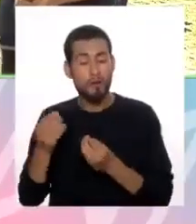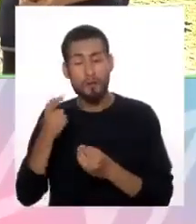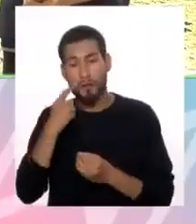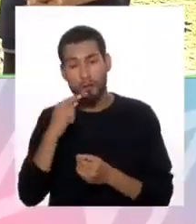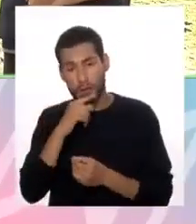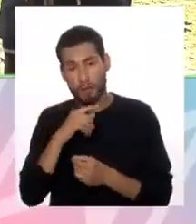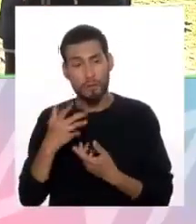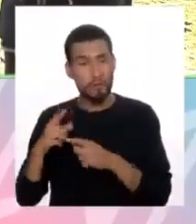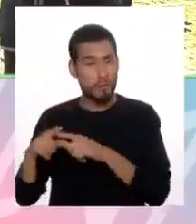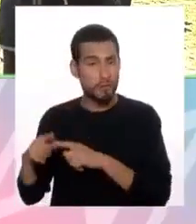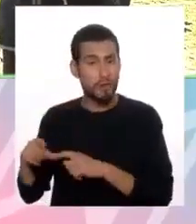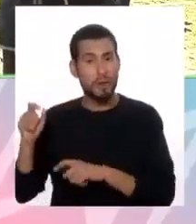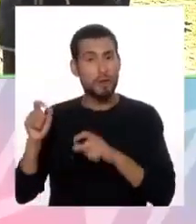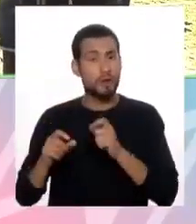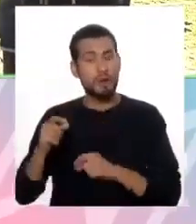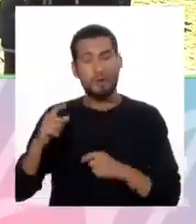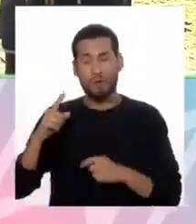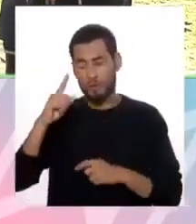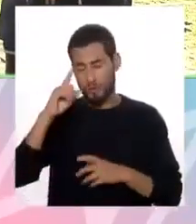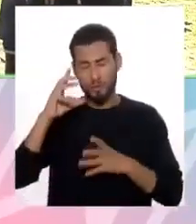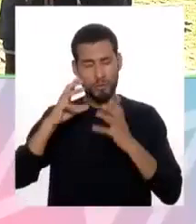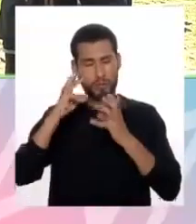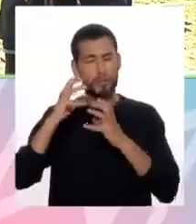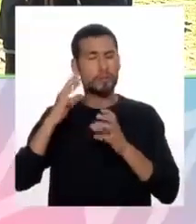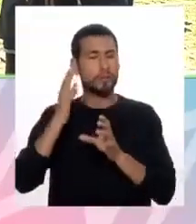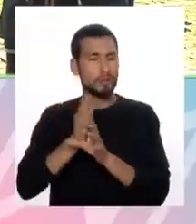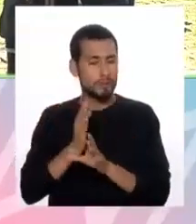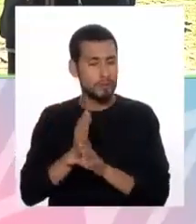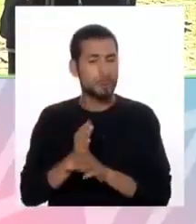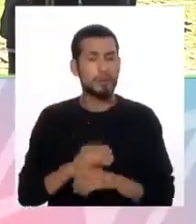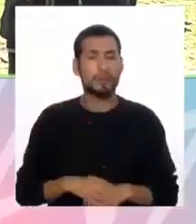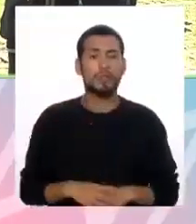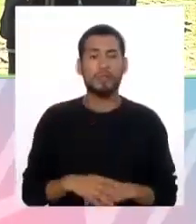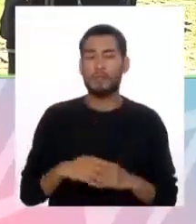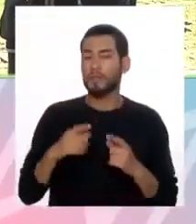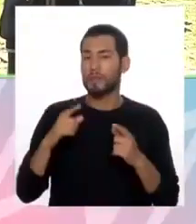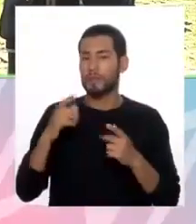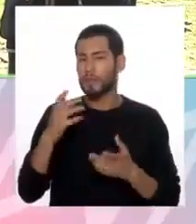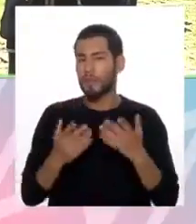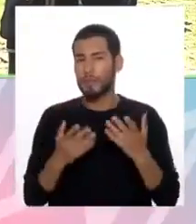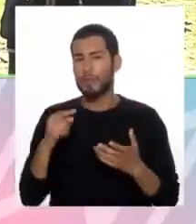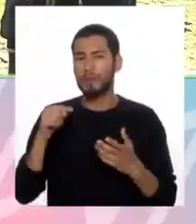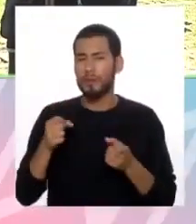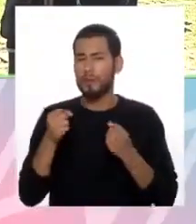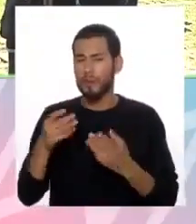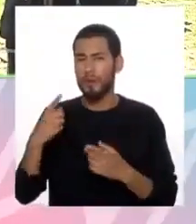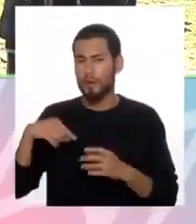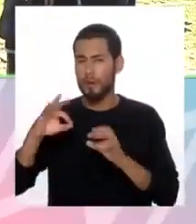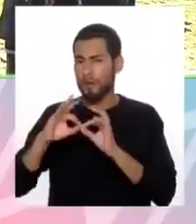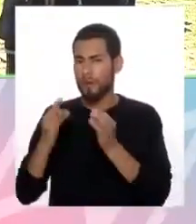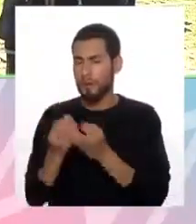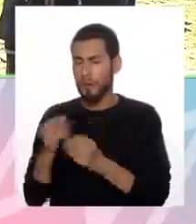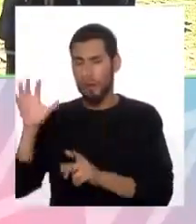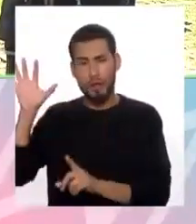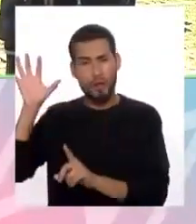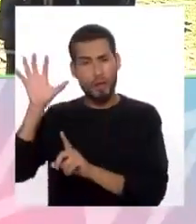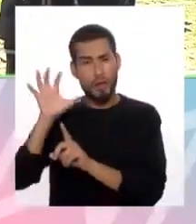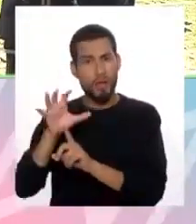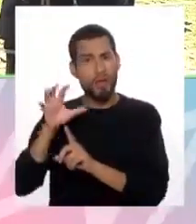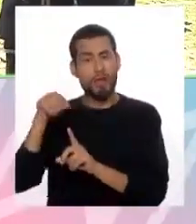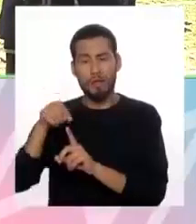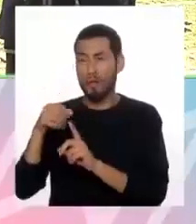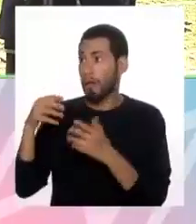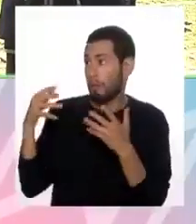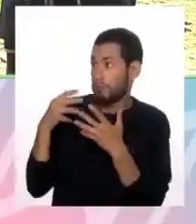¿no? En el caso también de problemas psicóticos, hay mucha de repente implicancia de los familiares que pues se